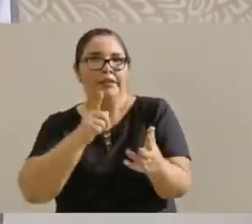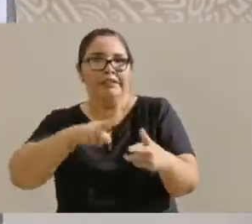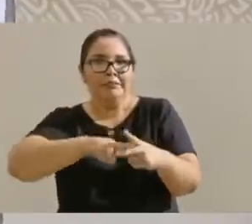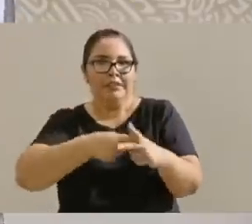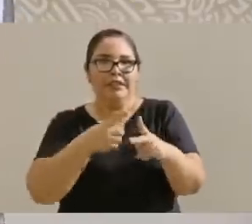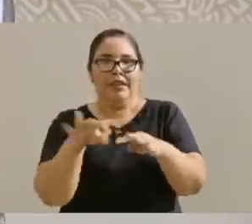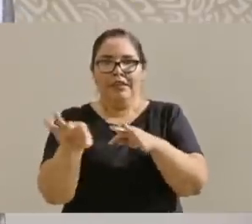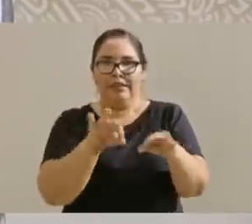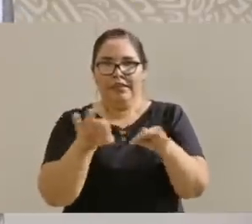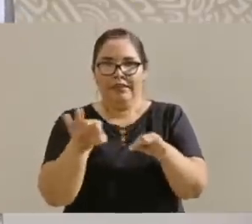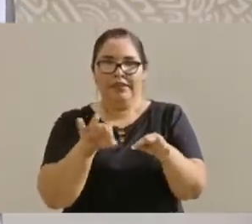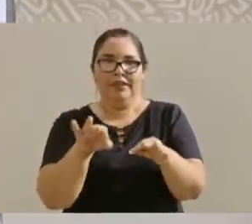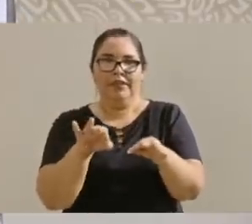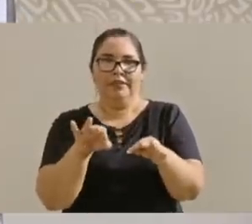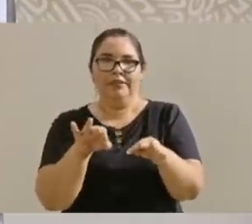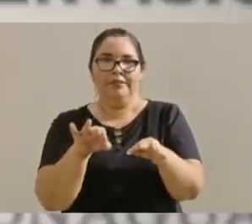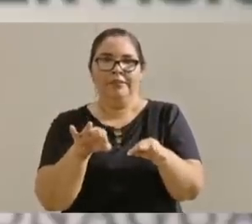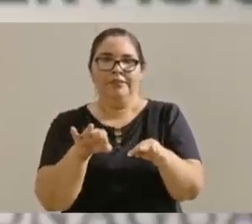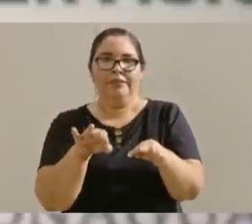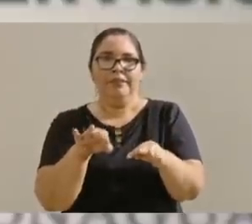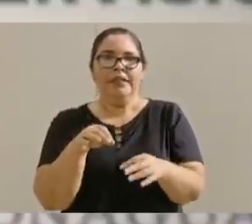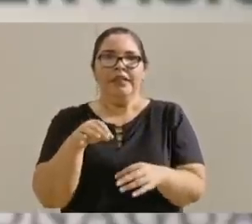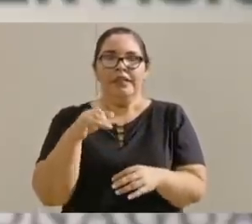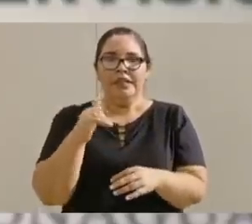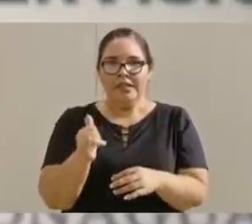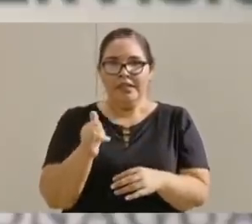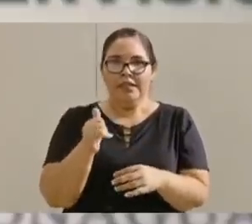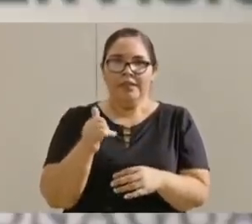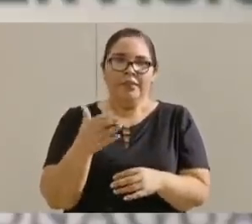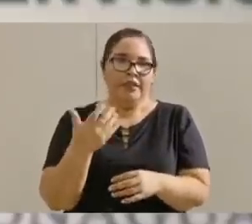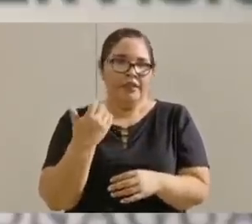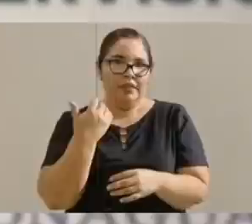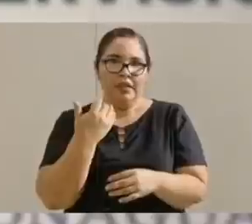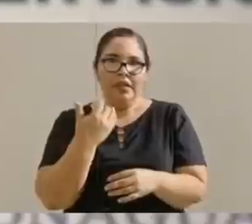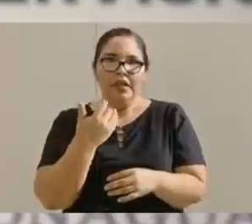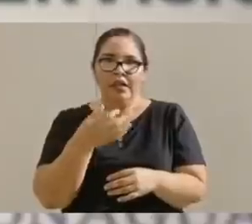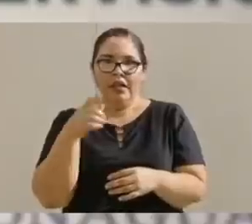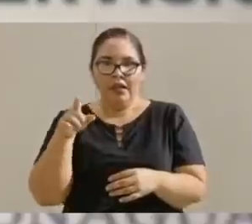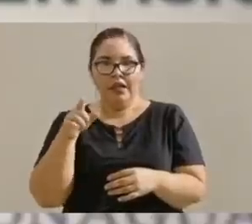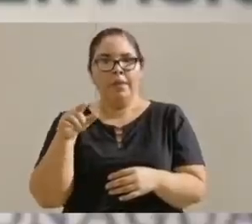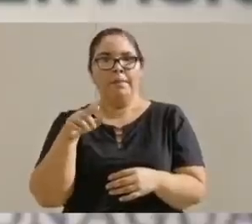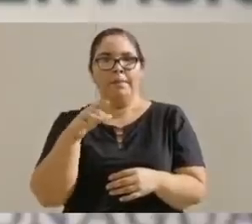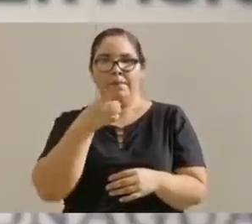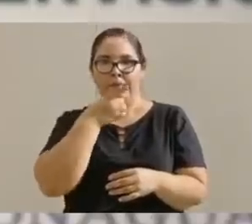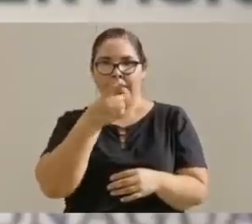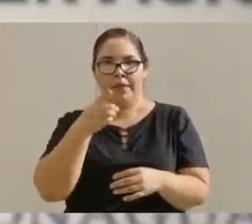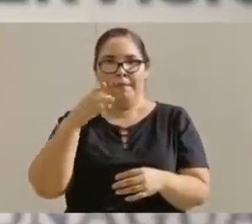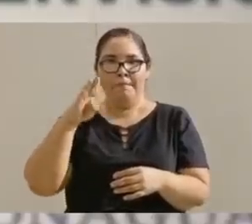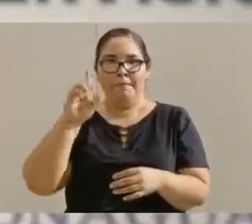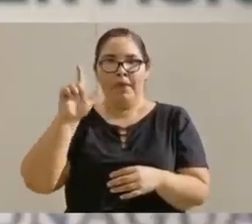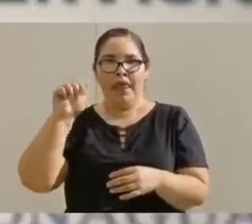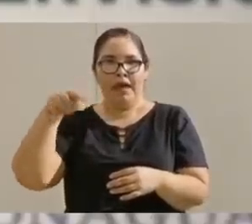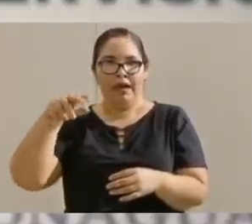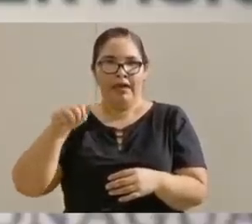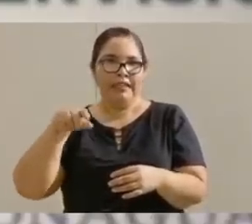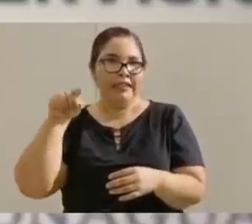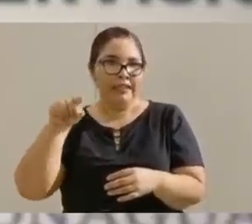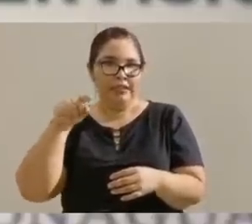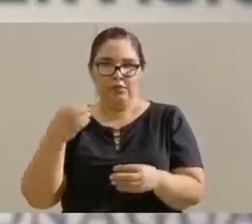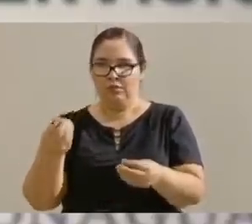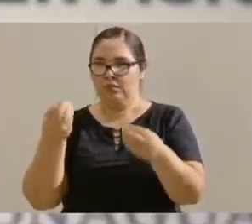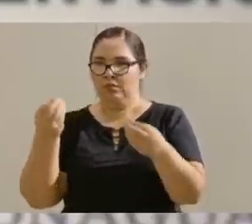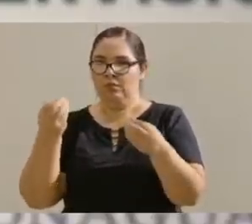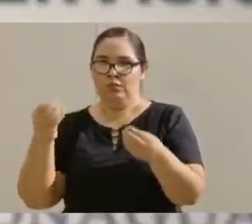esta obra y, como lo mencionó Blanca, también es mucho el